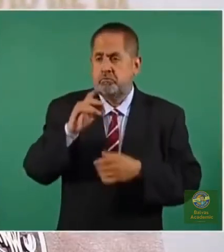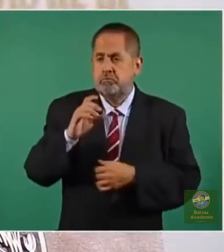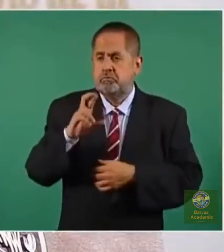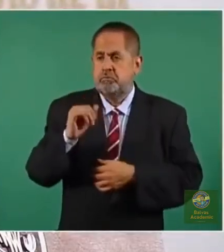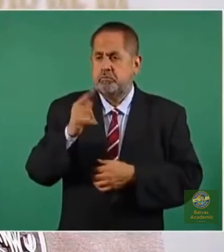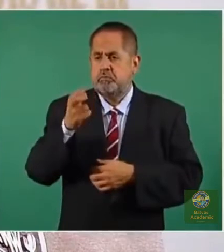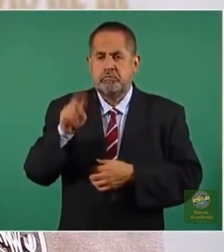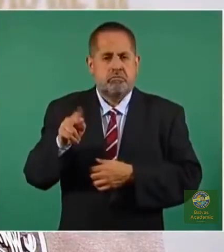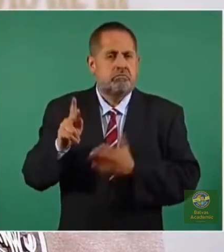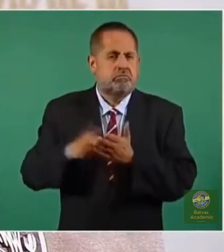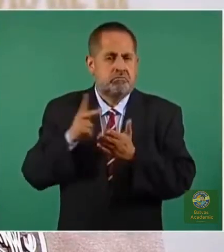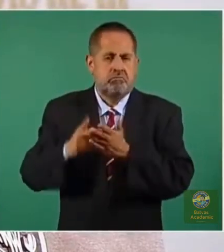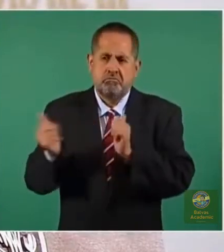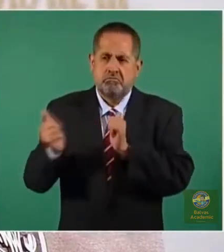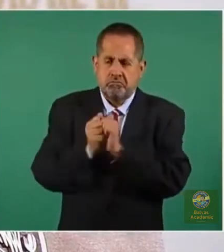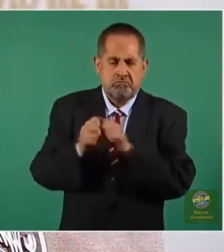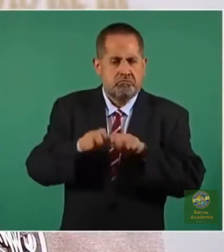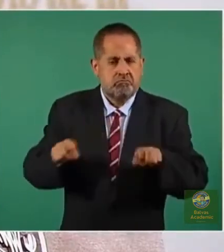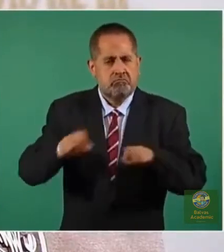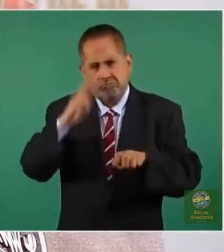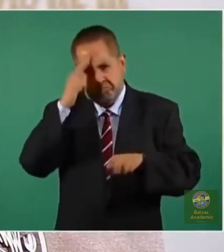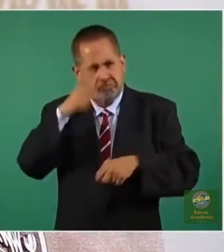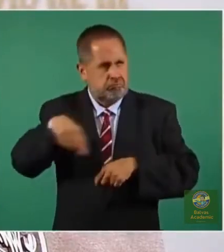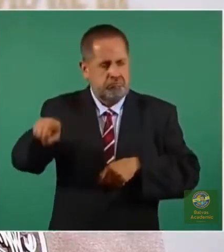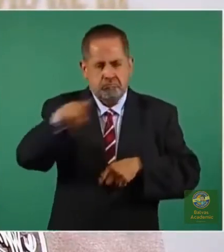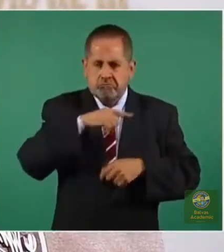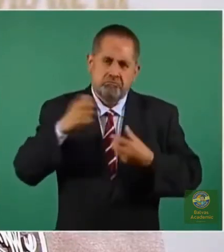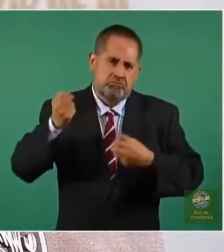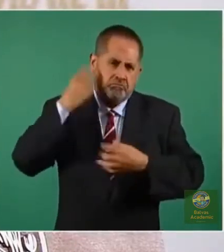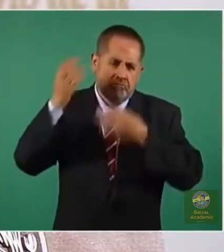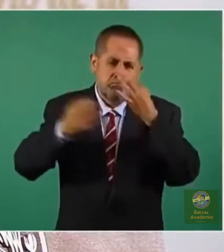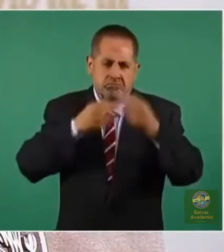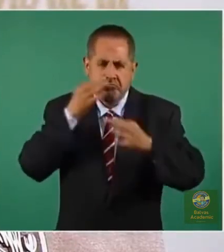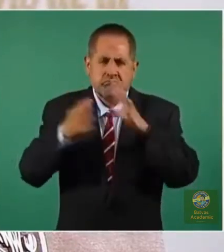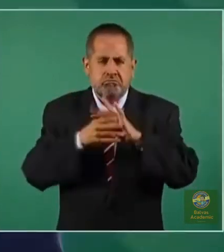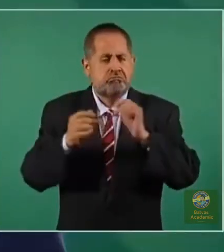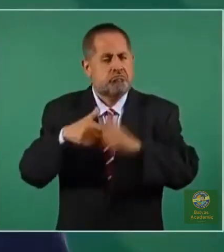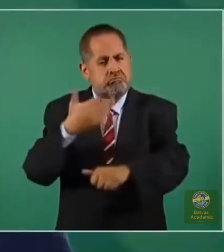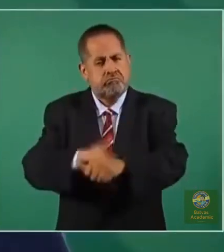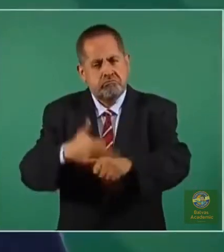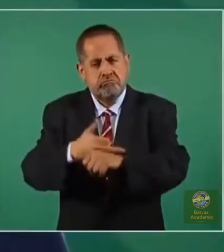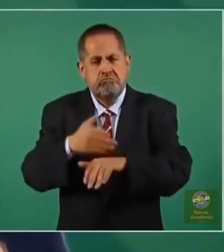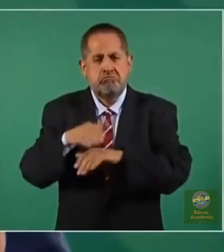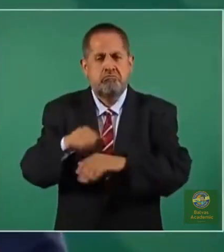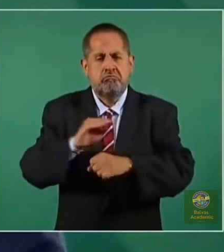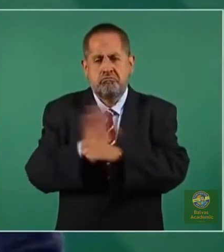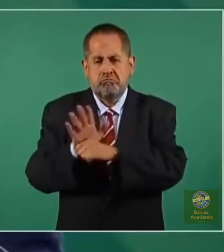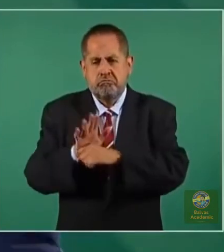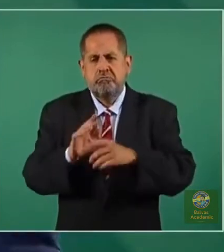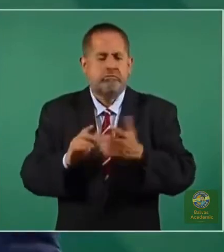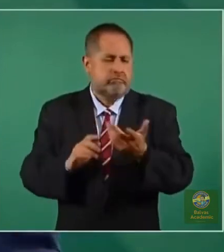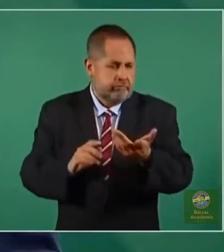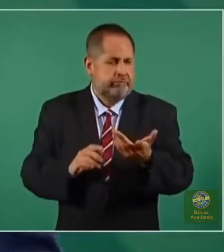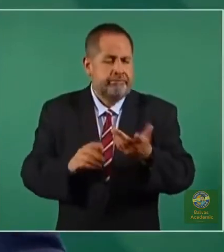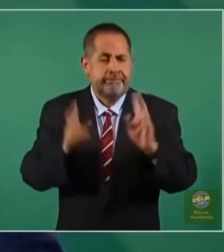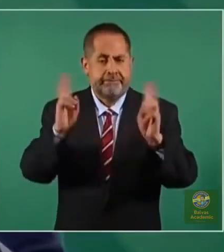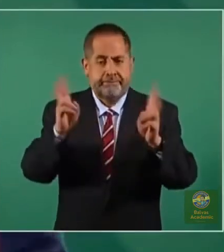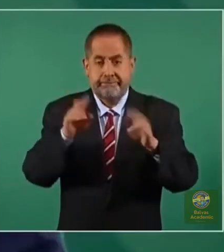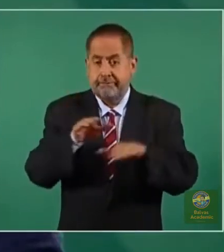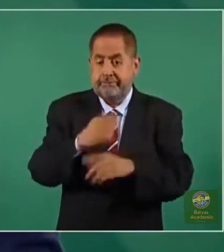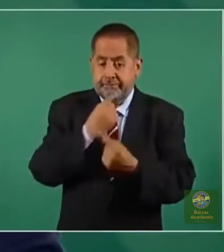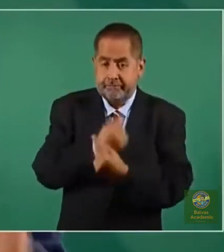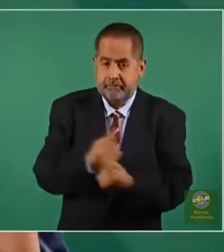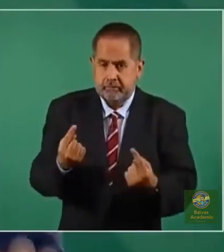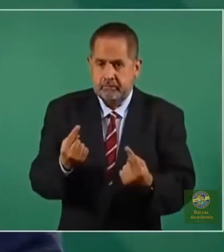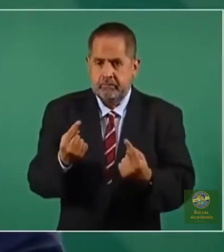nos acompañó en varias ocasiones, lo recordarán seguramente en las conferencias vespertinas sobre COVID, precisamente porque el tema de niñez